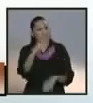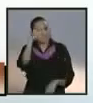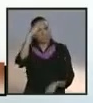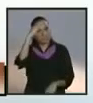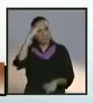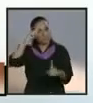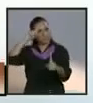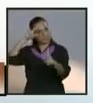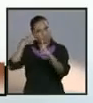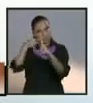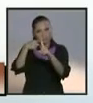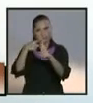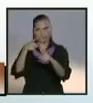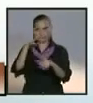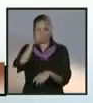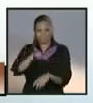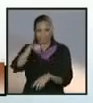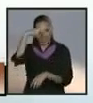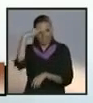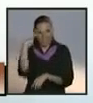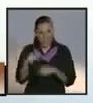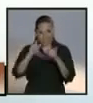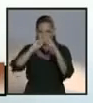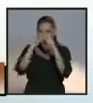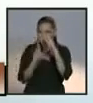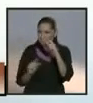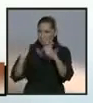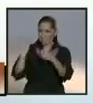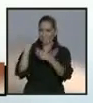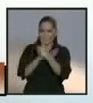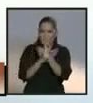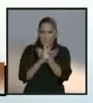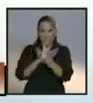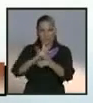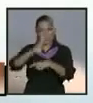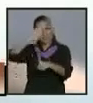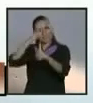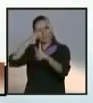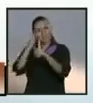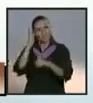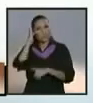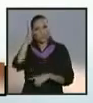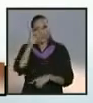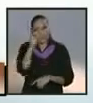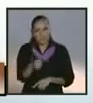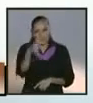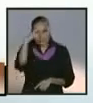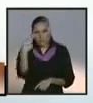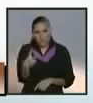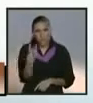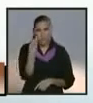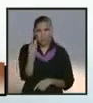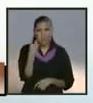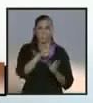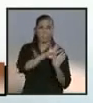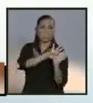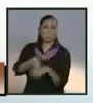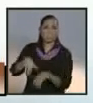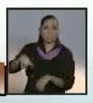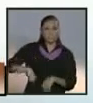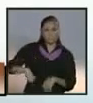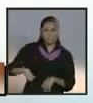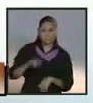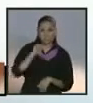a largo plazo, sin que tuvieran una visión coherente de futuro para México, sin que les importaran nuestras familias.